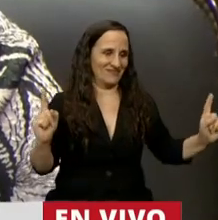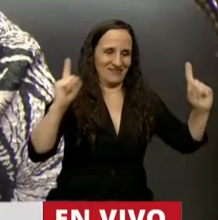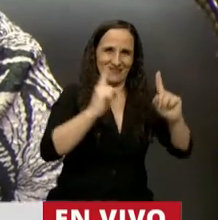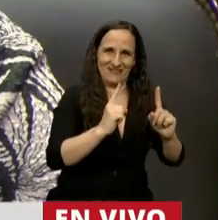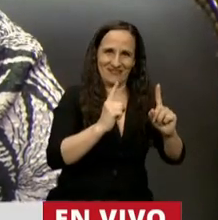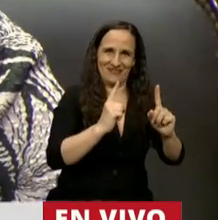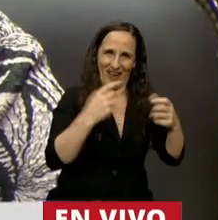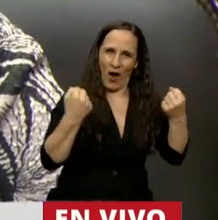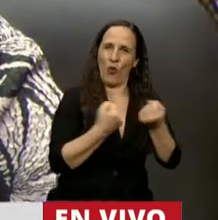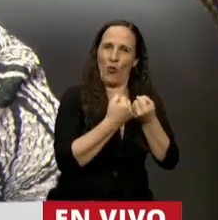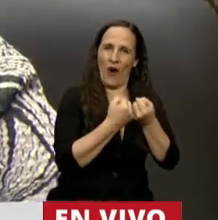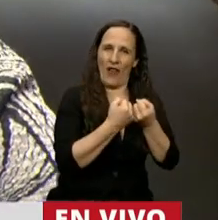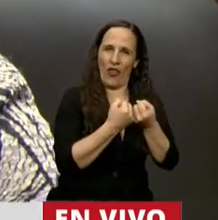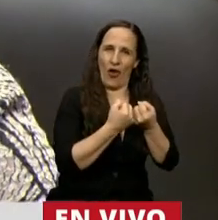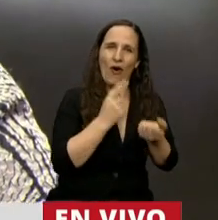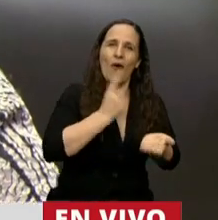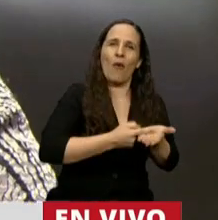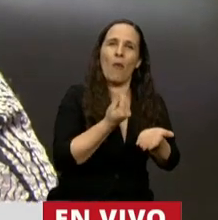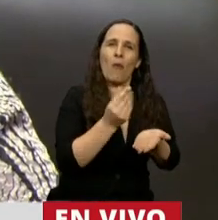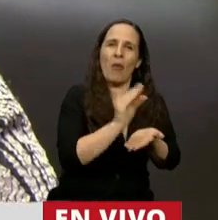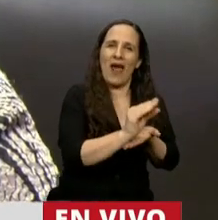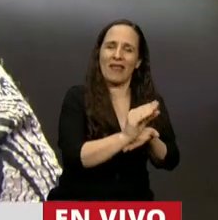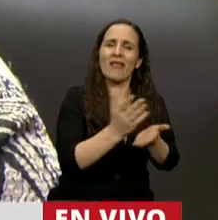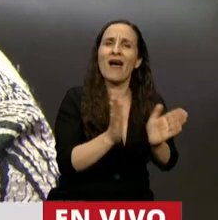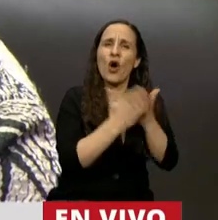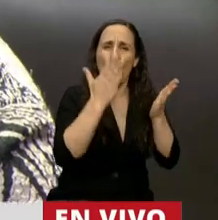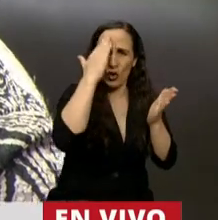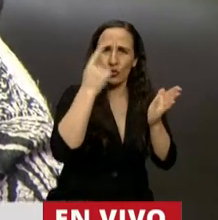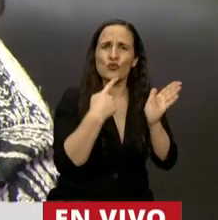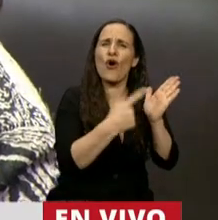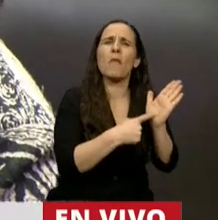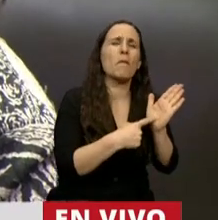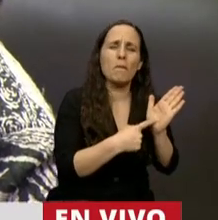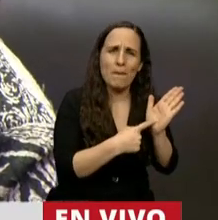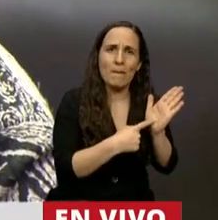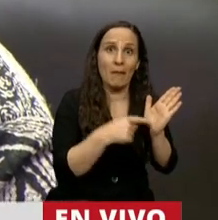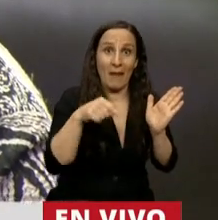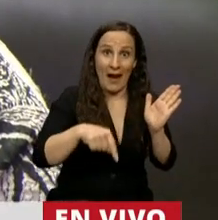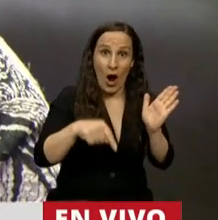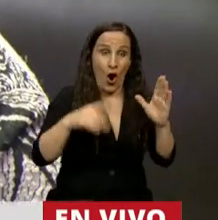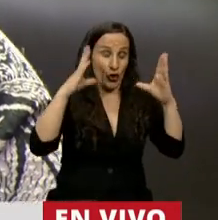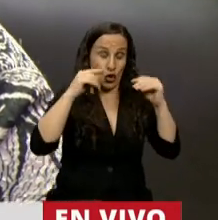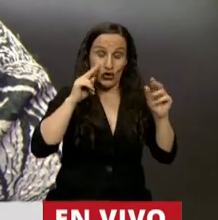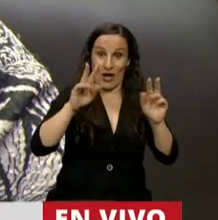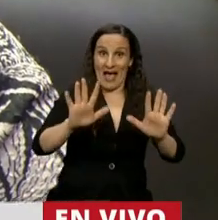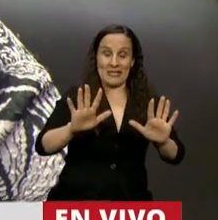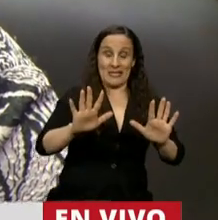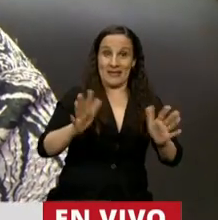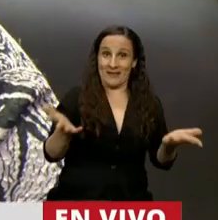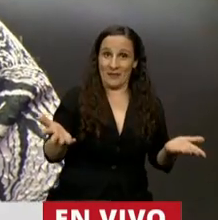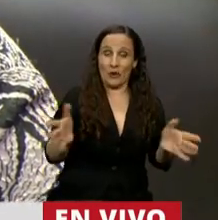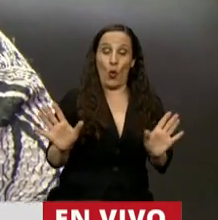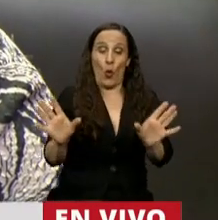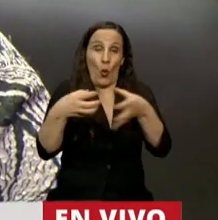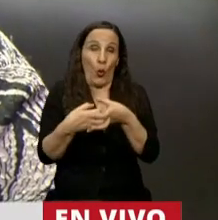que va a recibir una provincia. ¿Y por qué la Constitución lo dice así? Para evitar lo que estamos viendo esta noche, que un grupo,